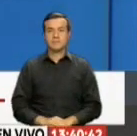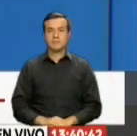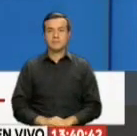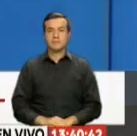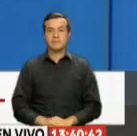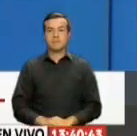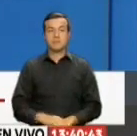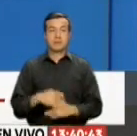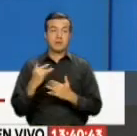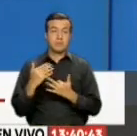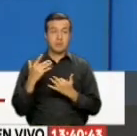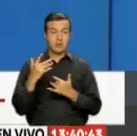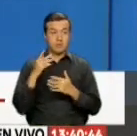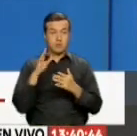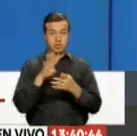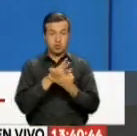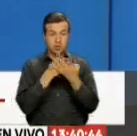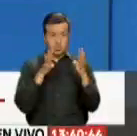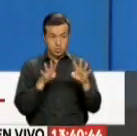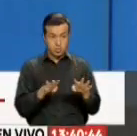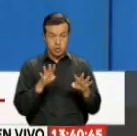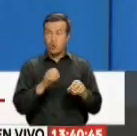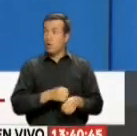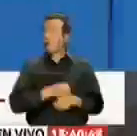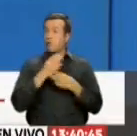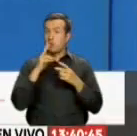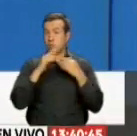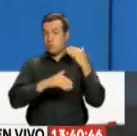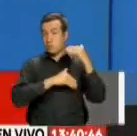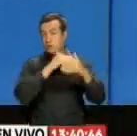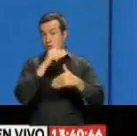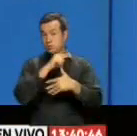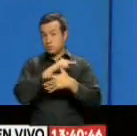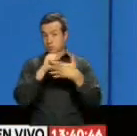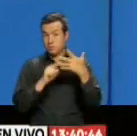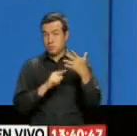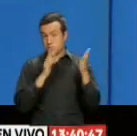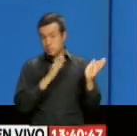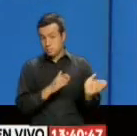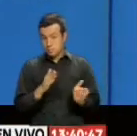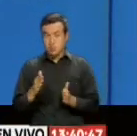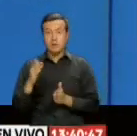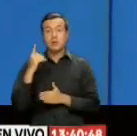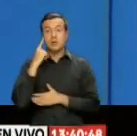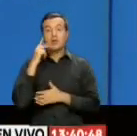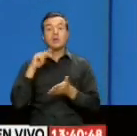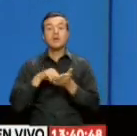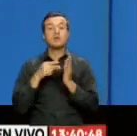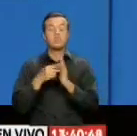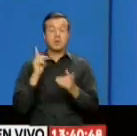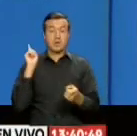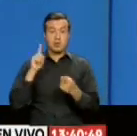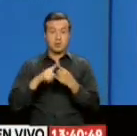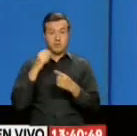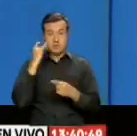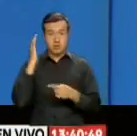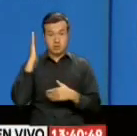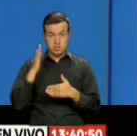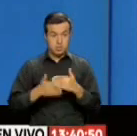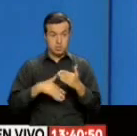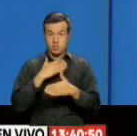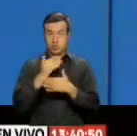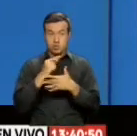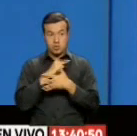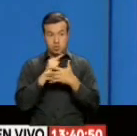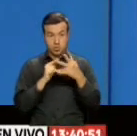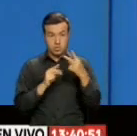Mientras esperamos Que el Reino Unido Indique los siguientes pasos En la práctica Eso significa Que hasta esa fecha Todas las